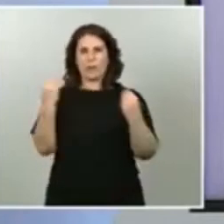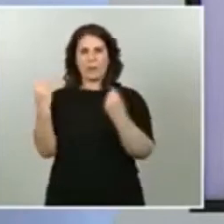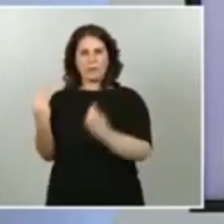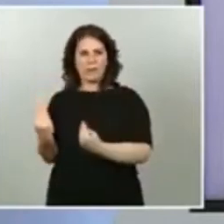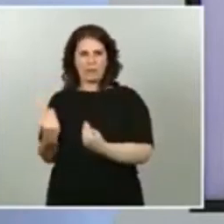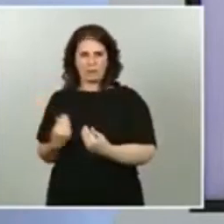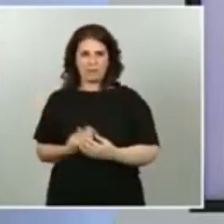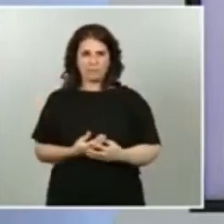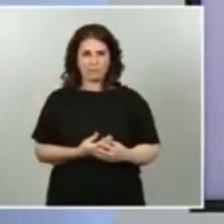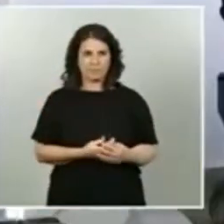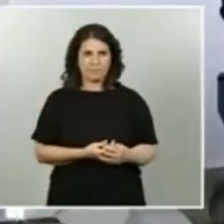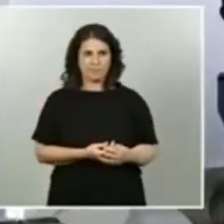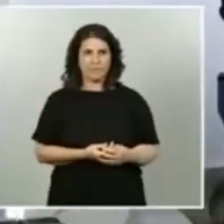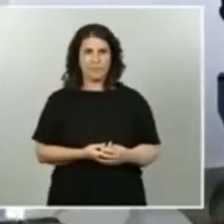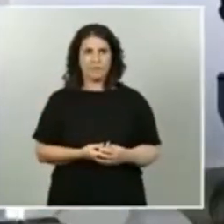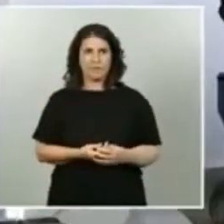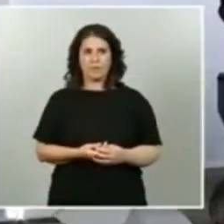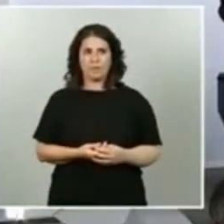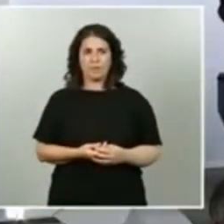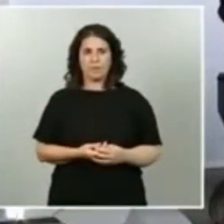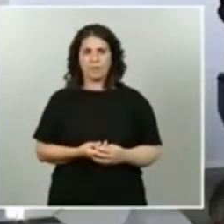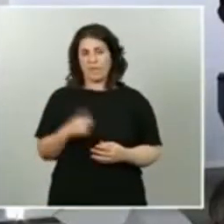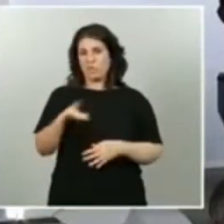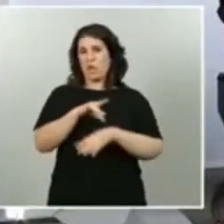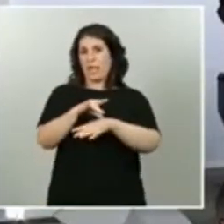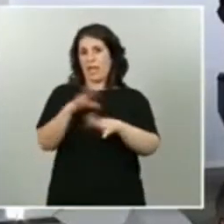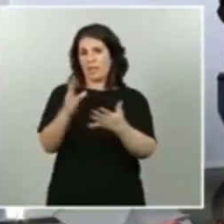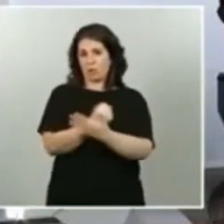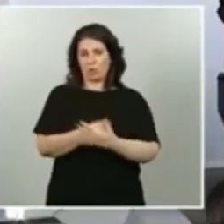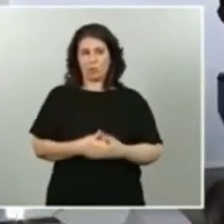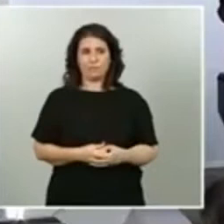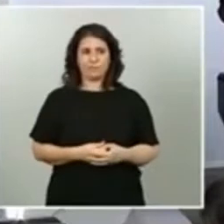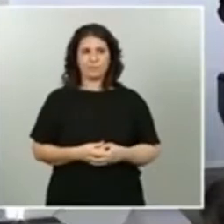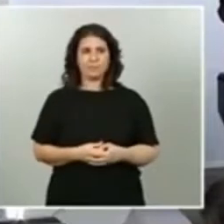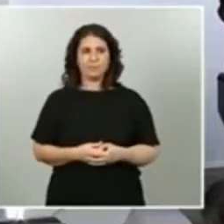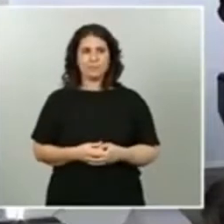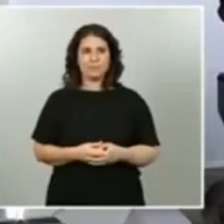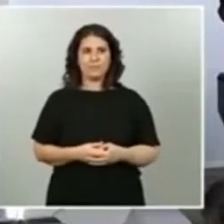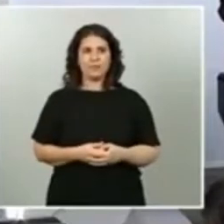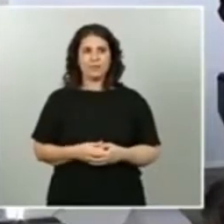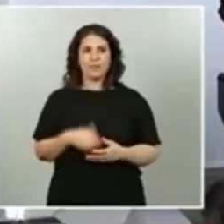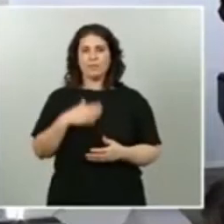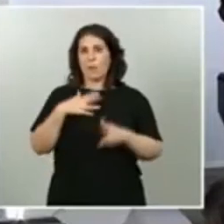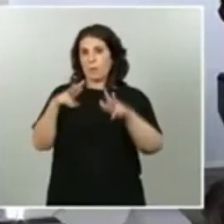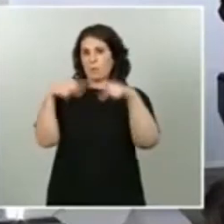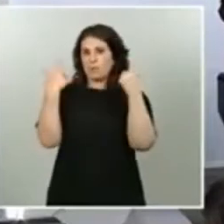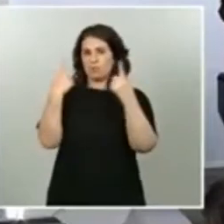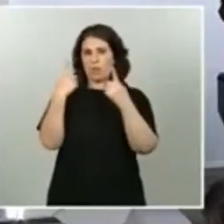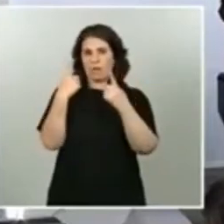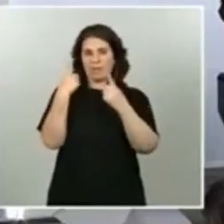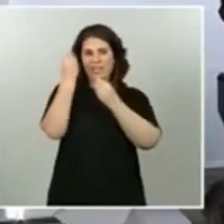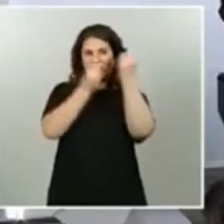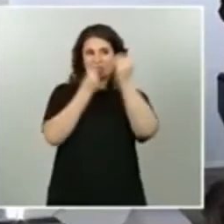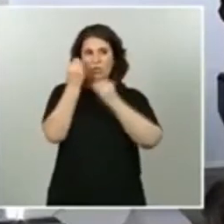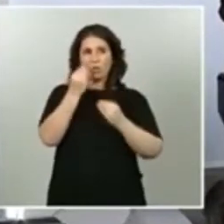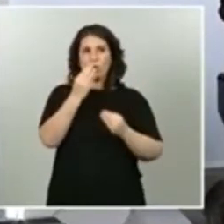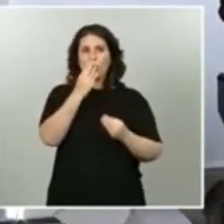equilibrio, desde luego, es que nos guía. Si me permite una reflexión, porque la pregunta iba dirigida a mí también,